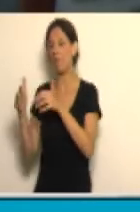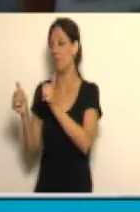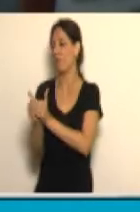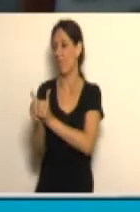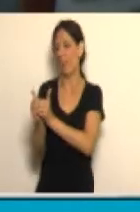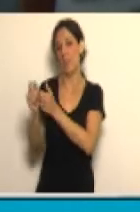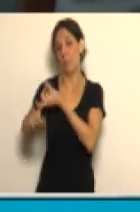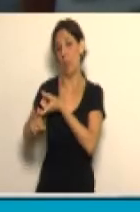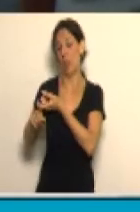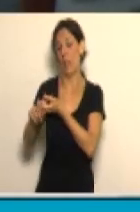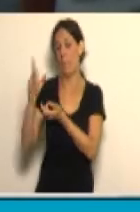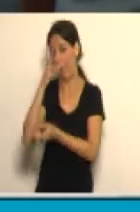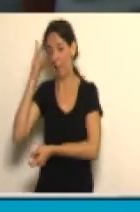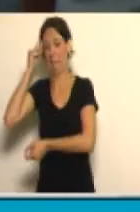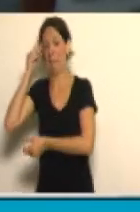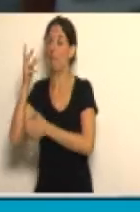compañera,